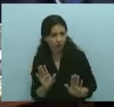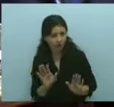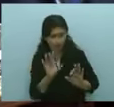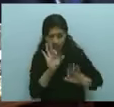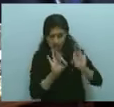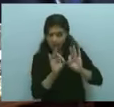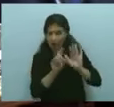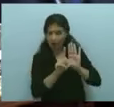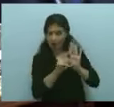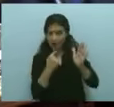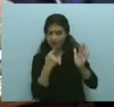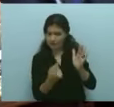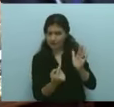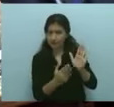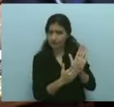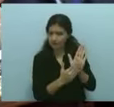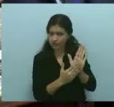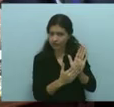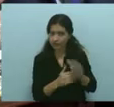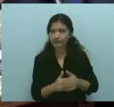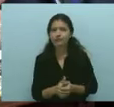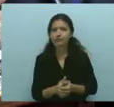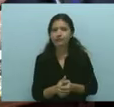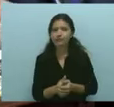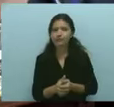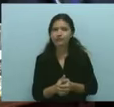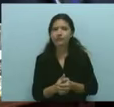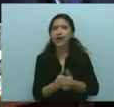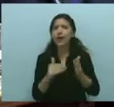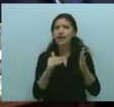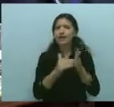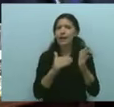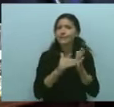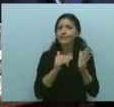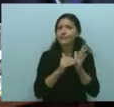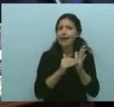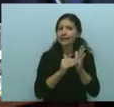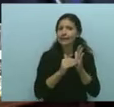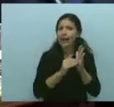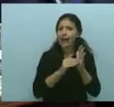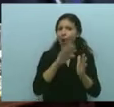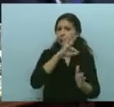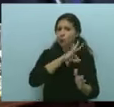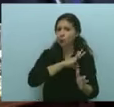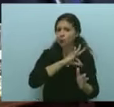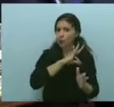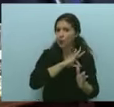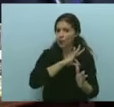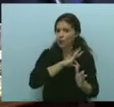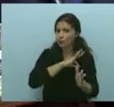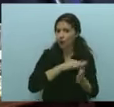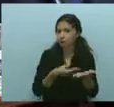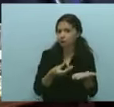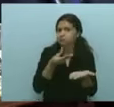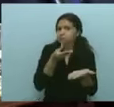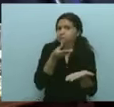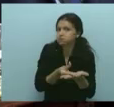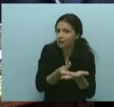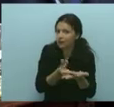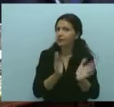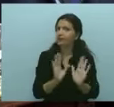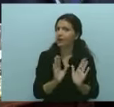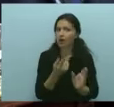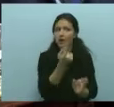el Poder Ejecutivo. Aportes crecientes por nivel de ingresos, pero beneficios decrecientes por nivel de ingreso. Topes máximos,